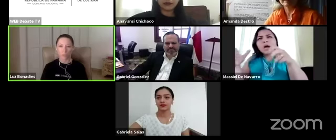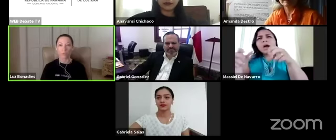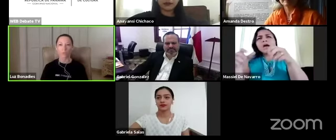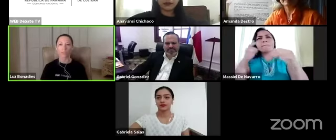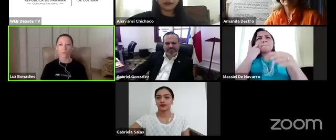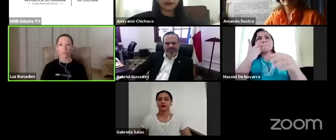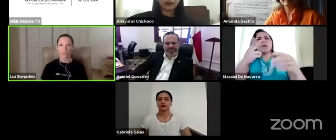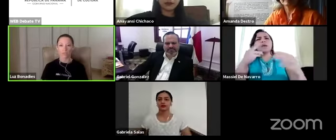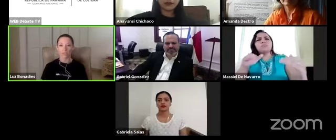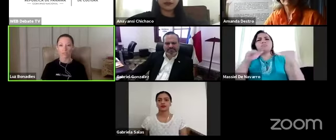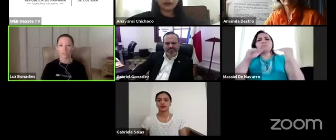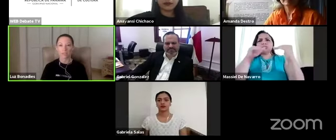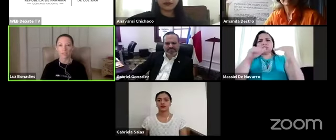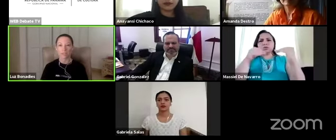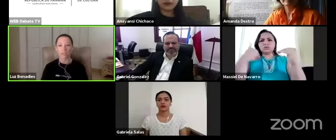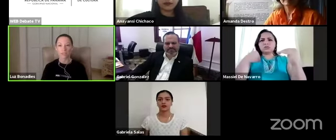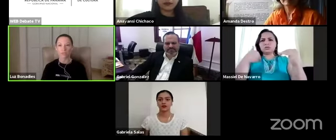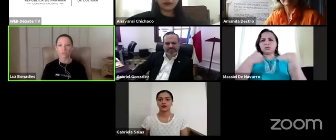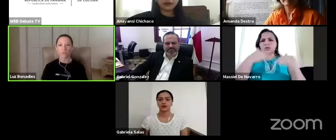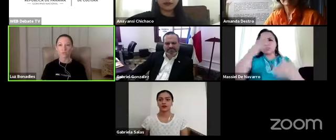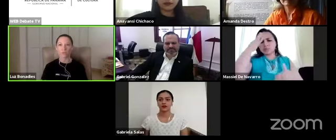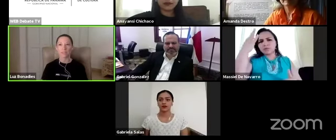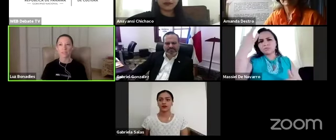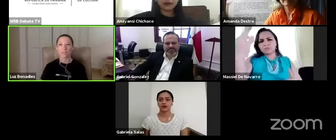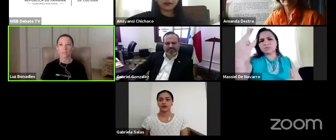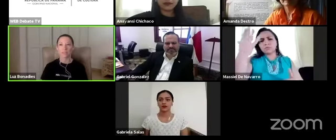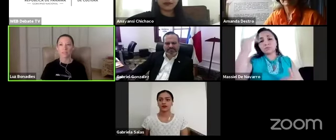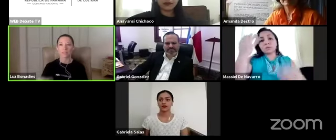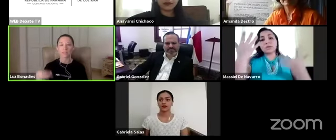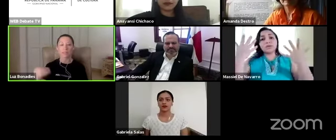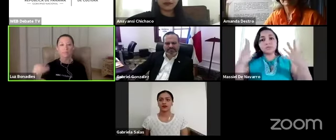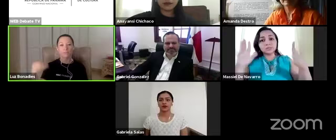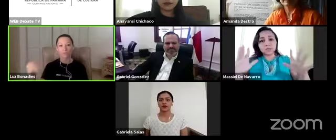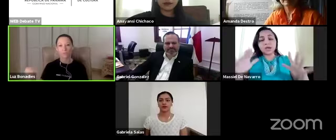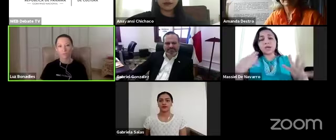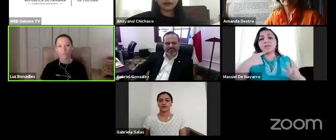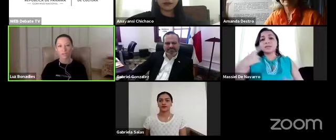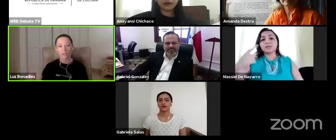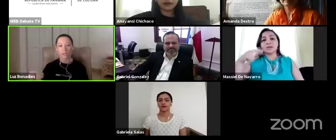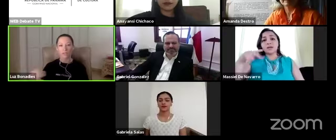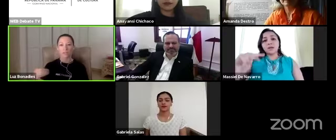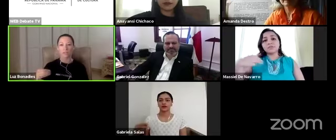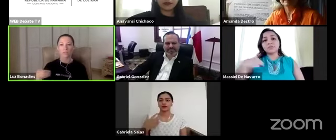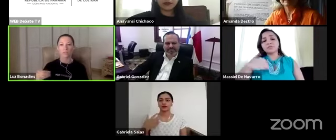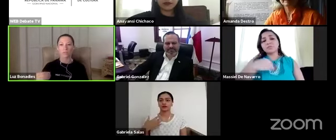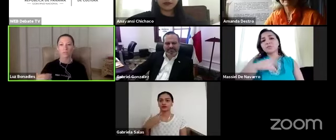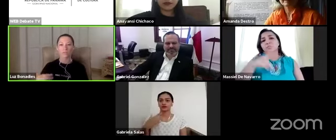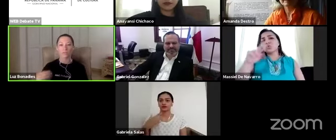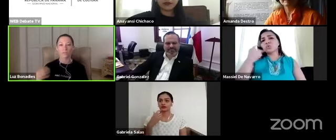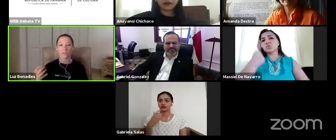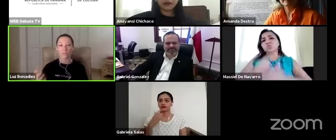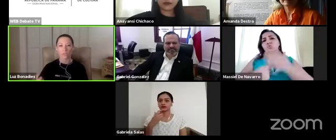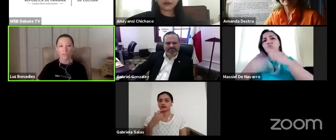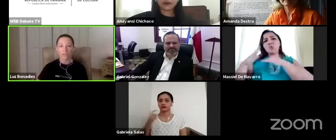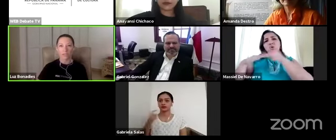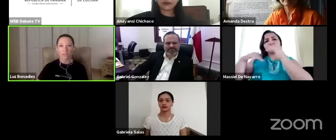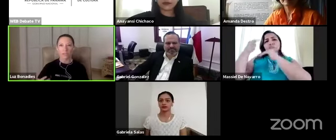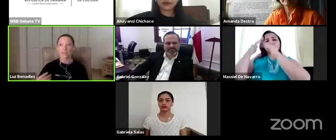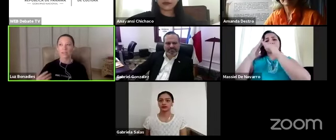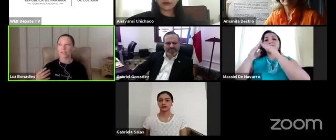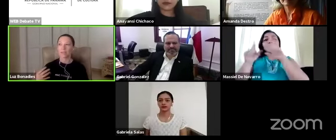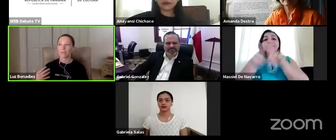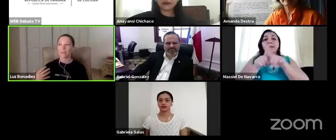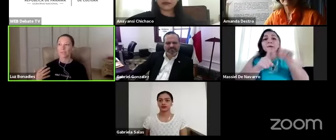afrontamos porque como bien decía el viceministro no solamente se trata de un tema de infraestructura sino también de tema de voluntad